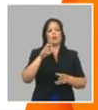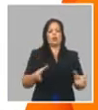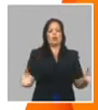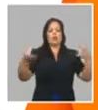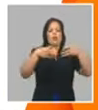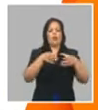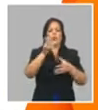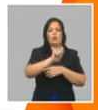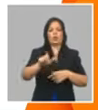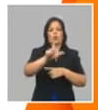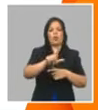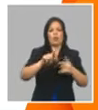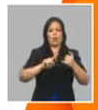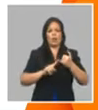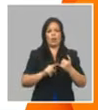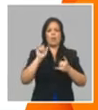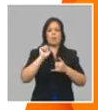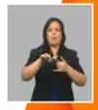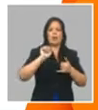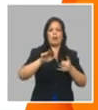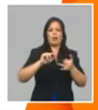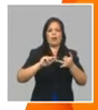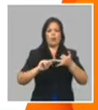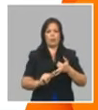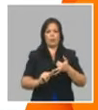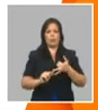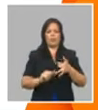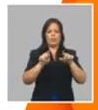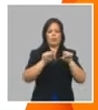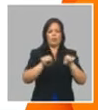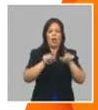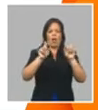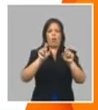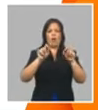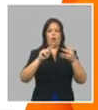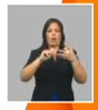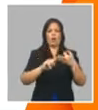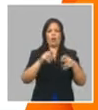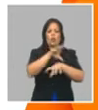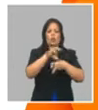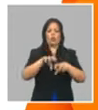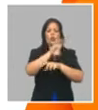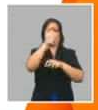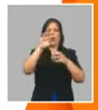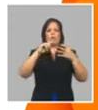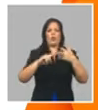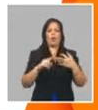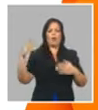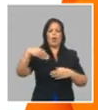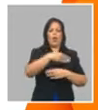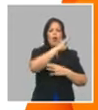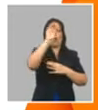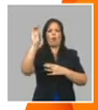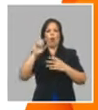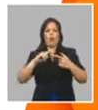los parques de diversiones, las salas de juegos, los zoológicos, acuarios, los ocio club, el jardín bodánico y todos